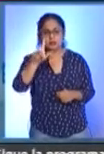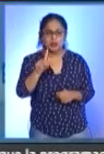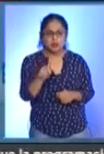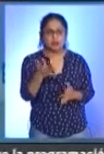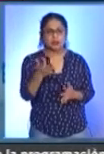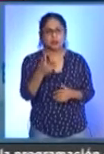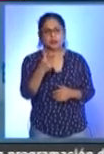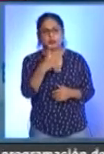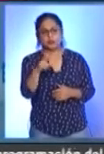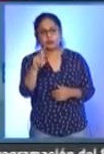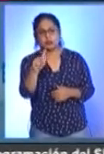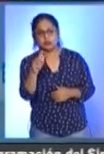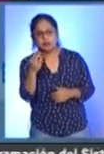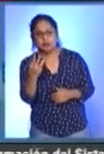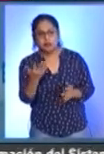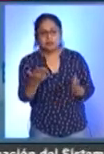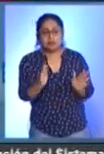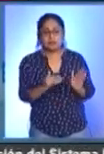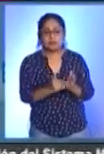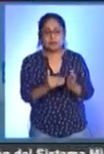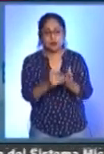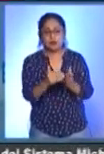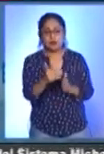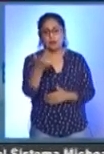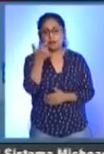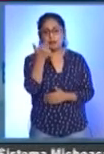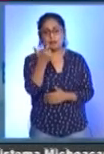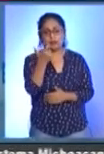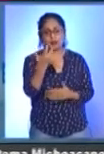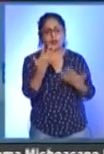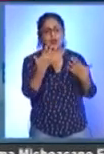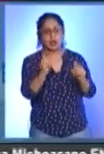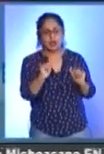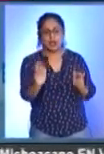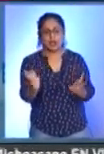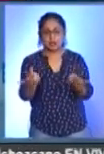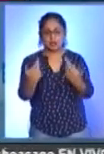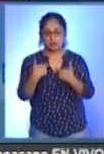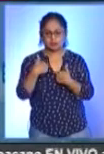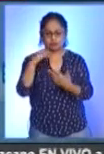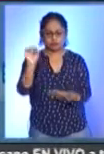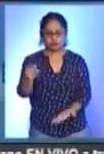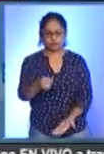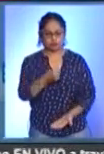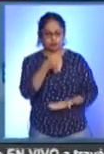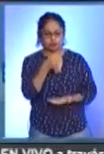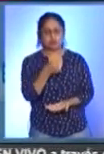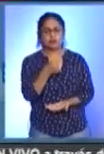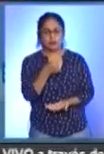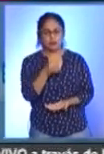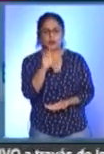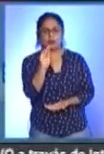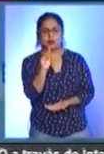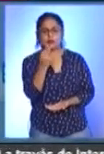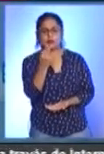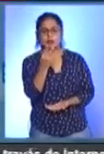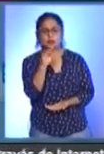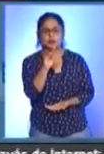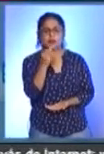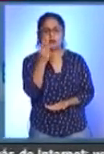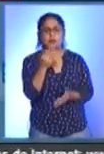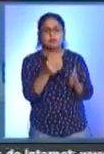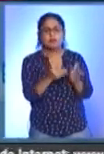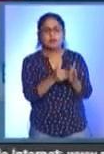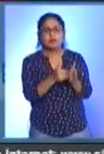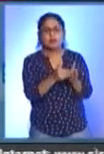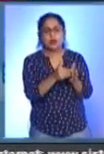273 millones de pesos, de los cuales ya recibimos la aportación de 92, 93 millones de